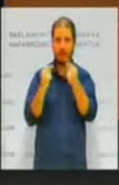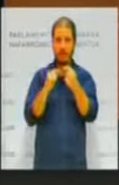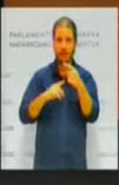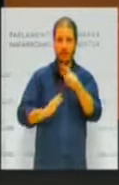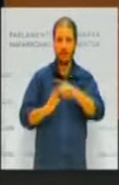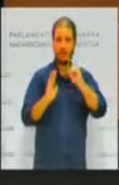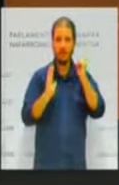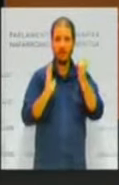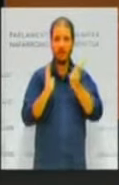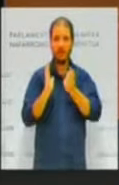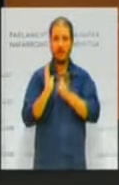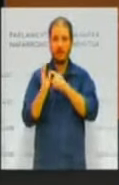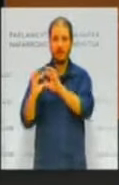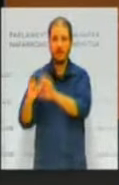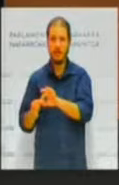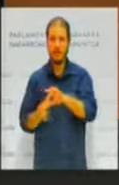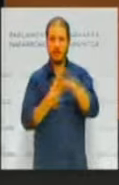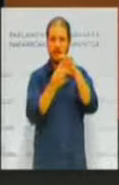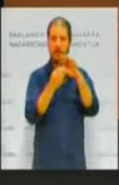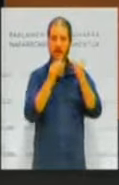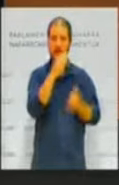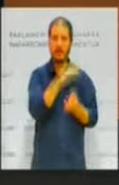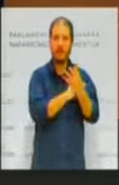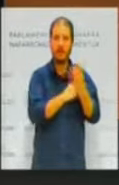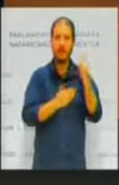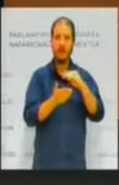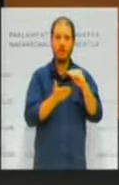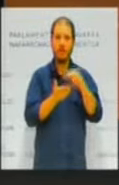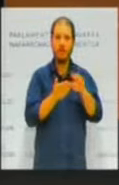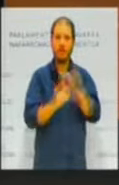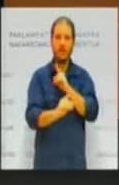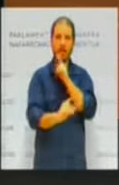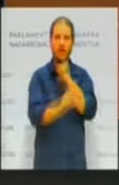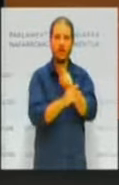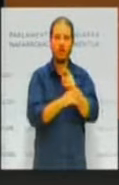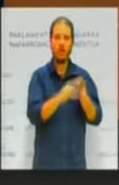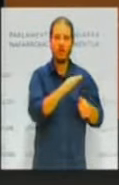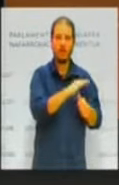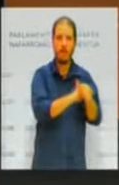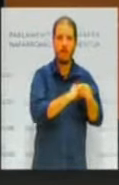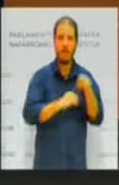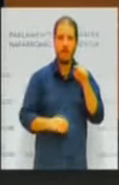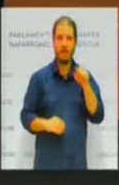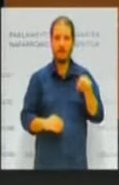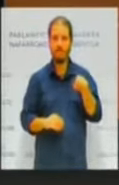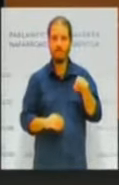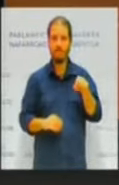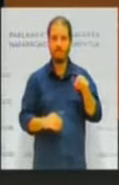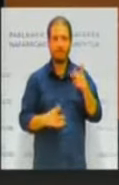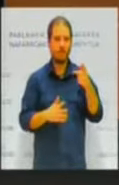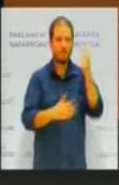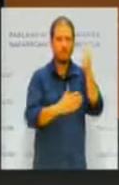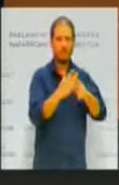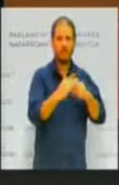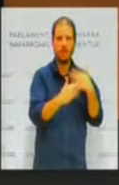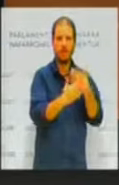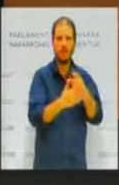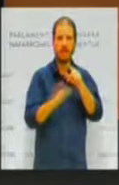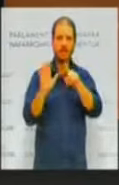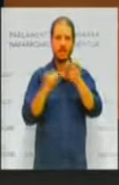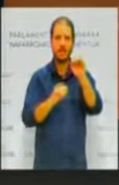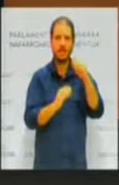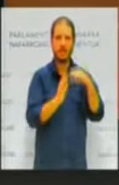tiene que ver con la creación de la oficina antifraude, donde las sanciones llegan a la cantidad de 60.000 euros. Pero es que en